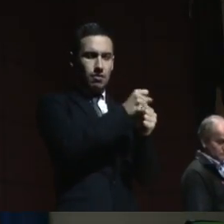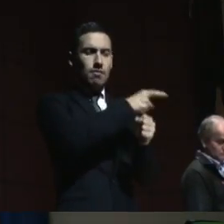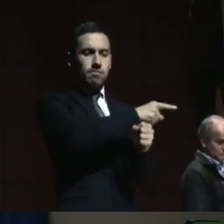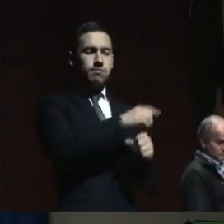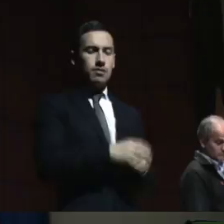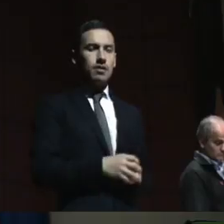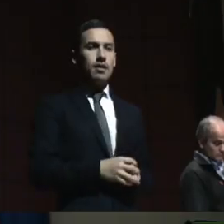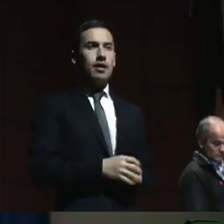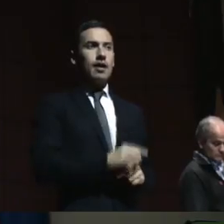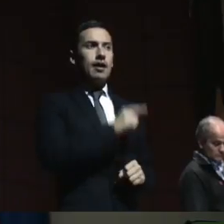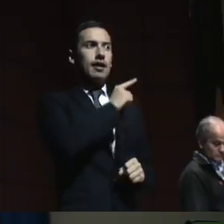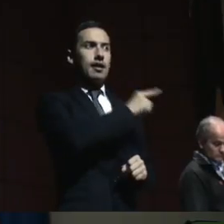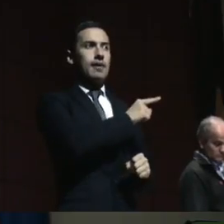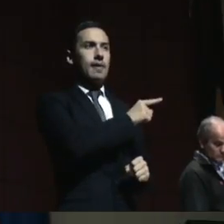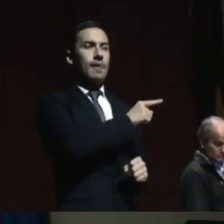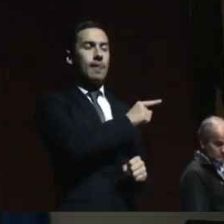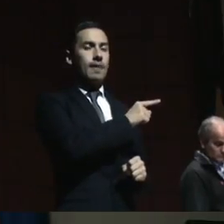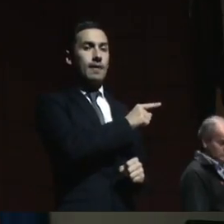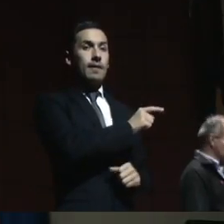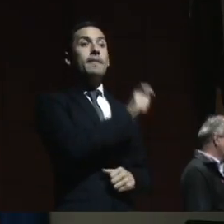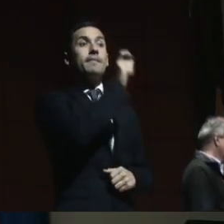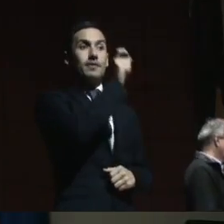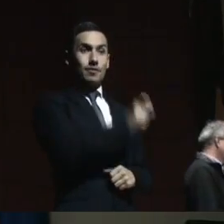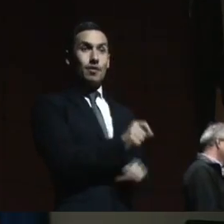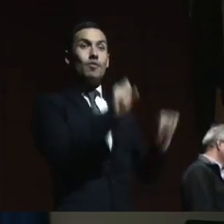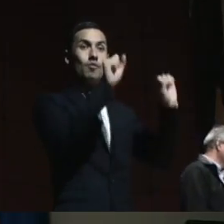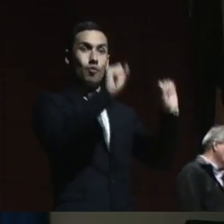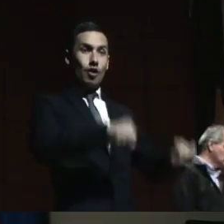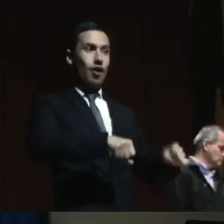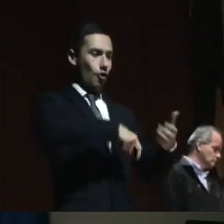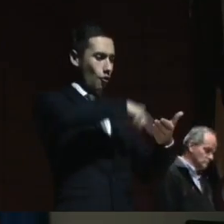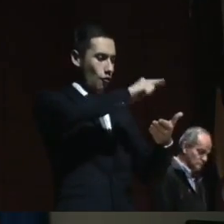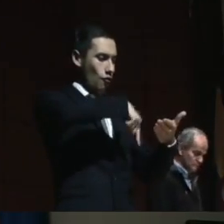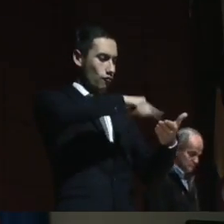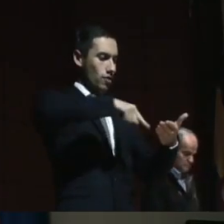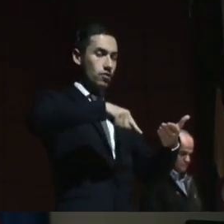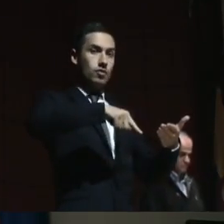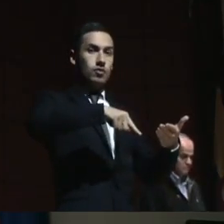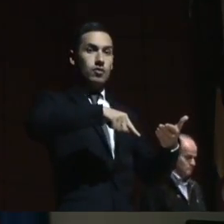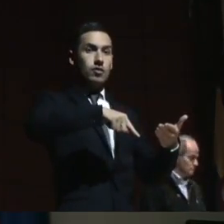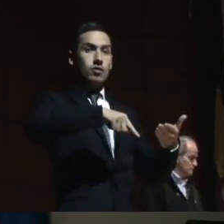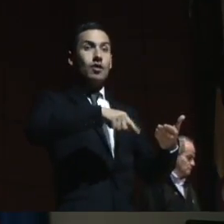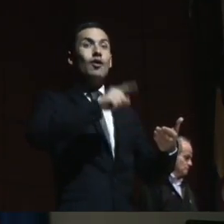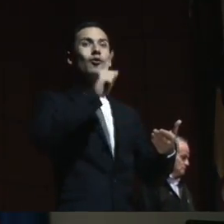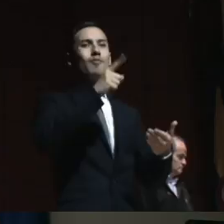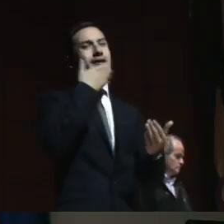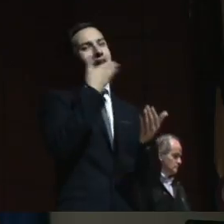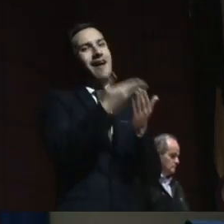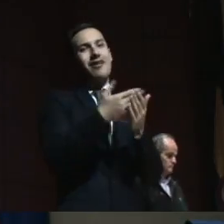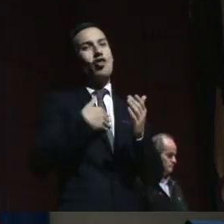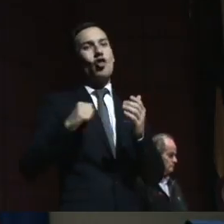Es una persona que pudo firmar su contrato de trabajo por no estar interdicta.